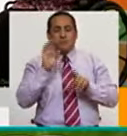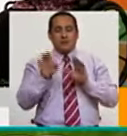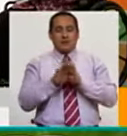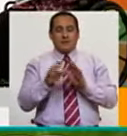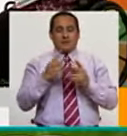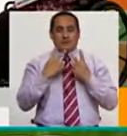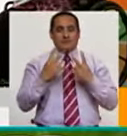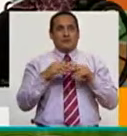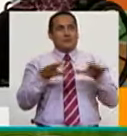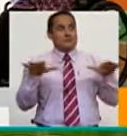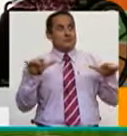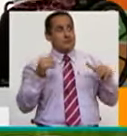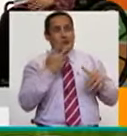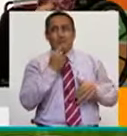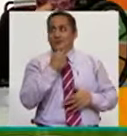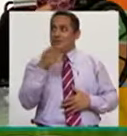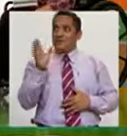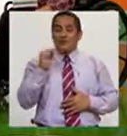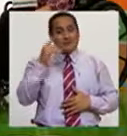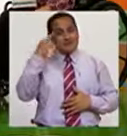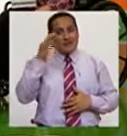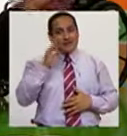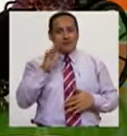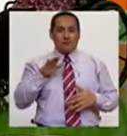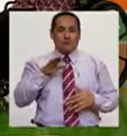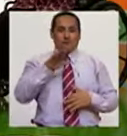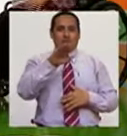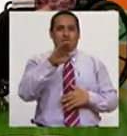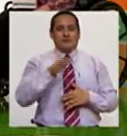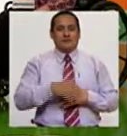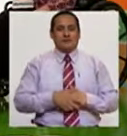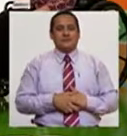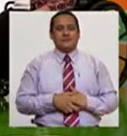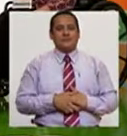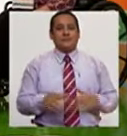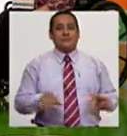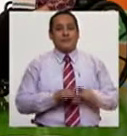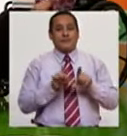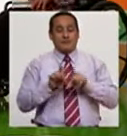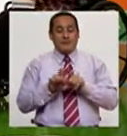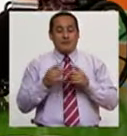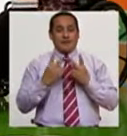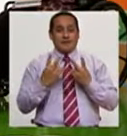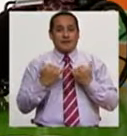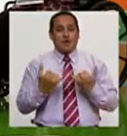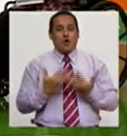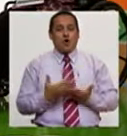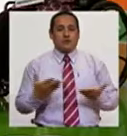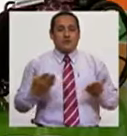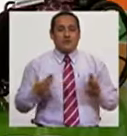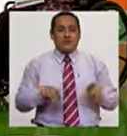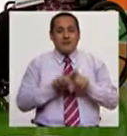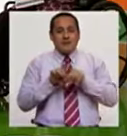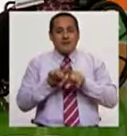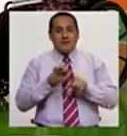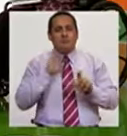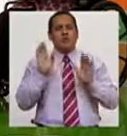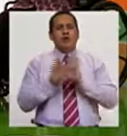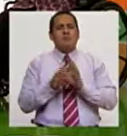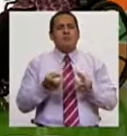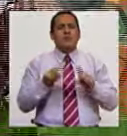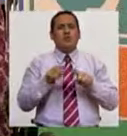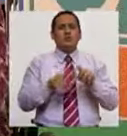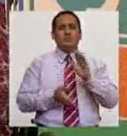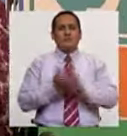es muy chévere. Sí, es bonito. Es barreras, bueno, pues es justamente para que todos estemos contentos. un montón de cosas. Claro, y por ejemplo,